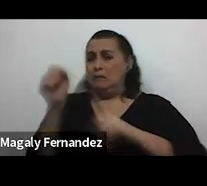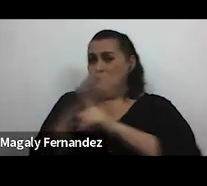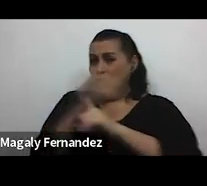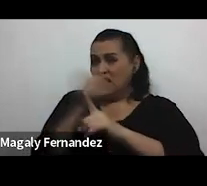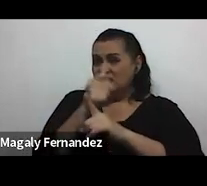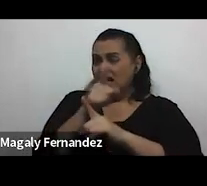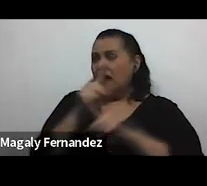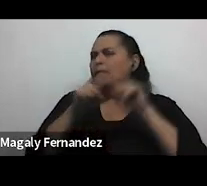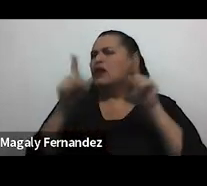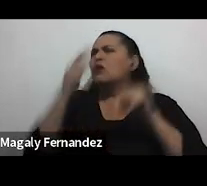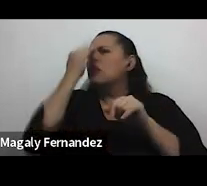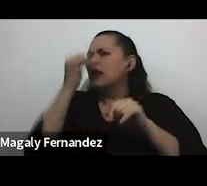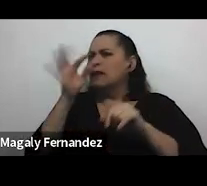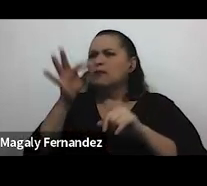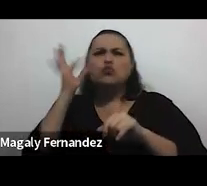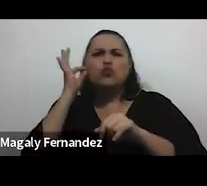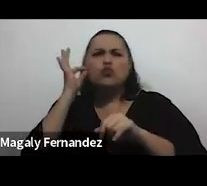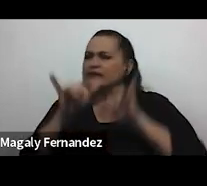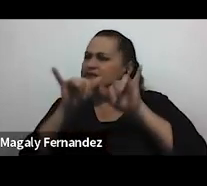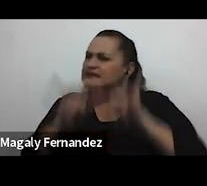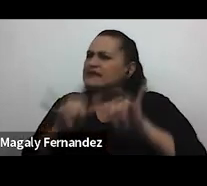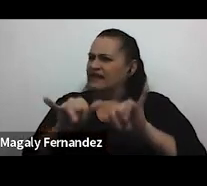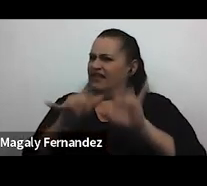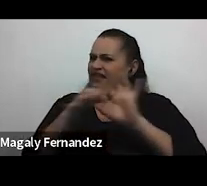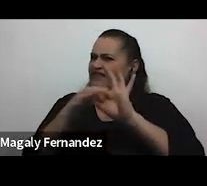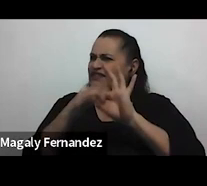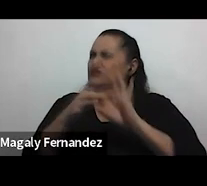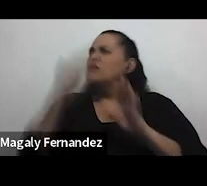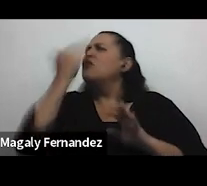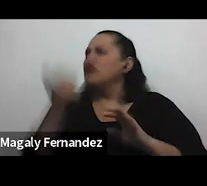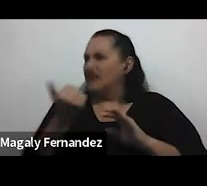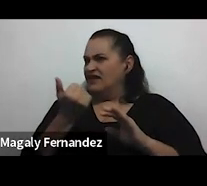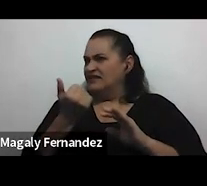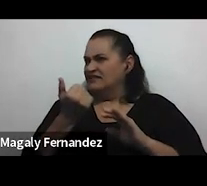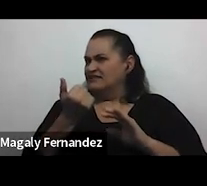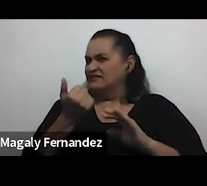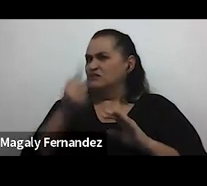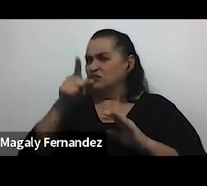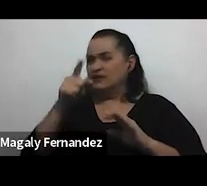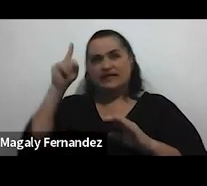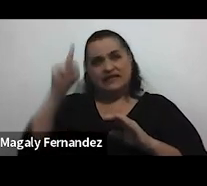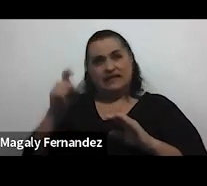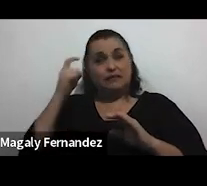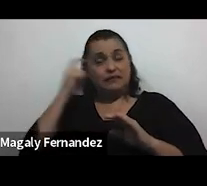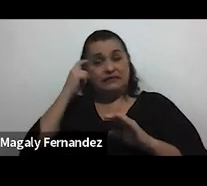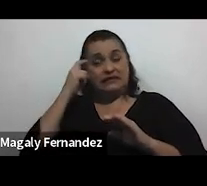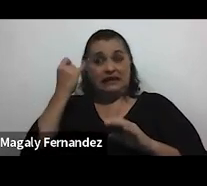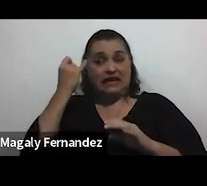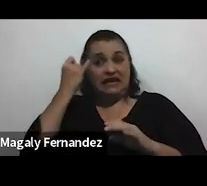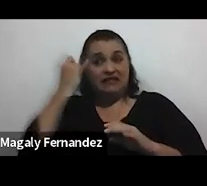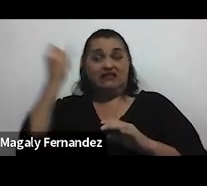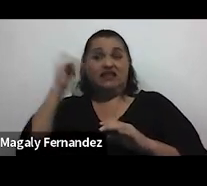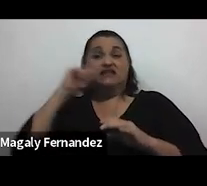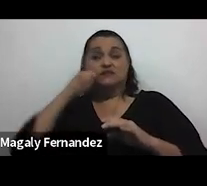porque aquí es muy importante desmitificar muchas de las ideas que a veces surgen en cuanto a